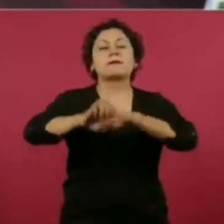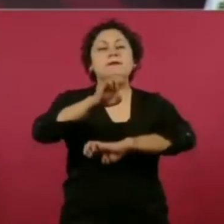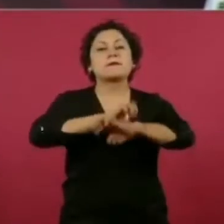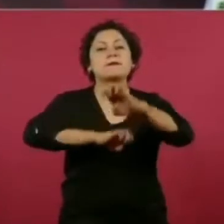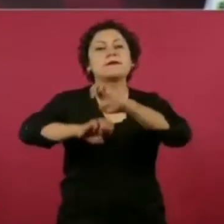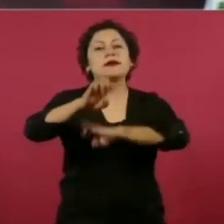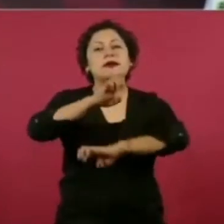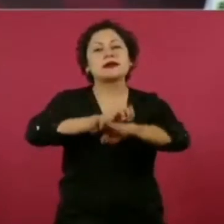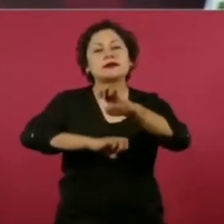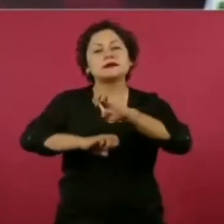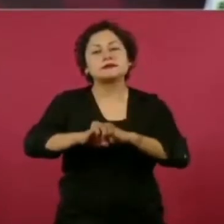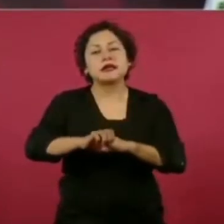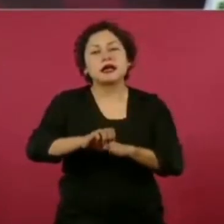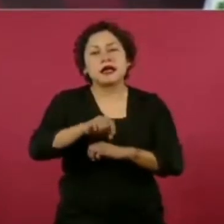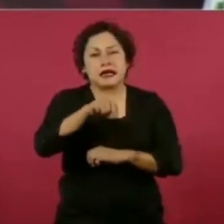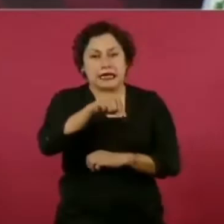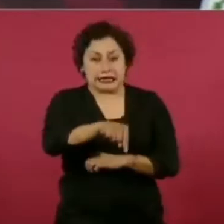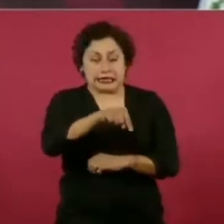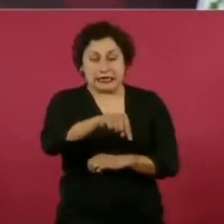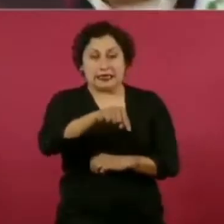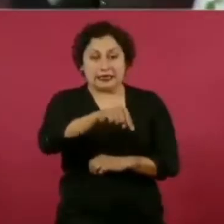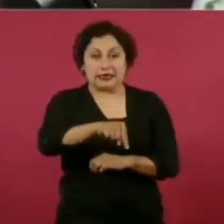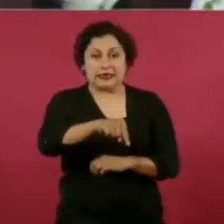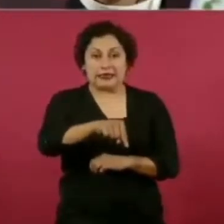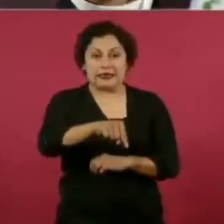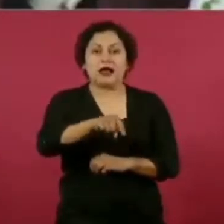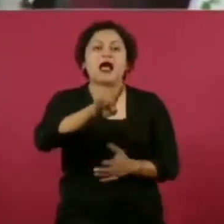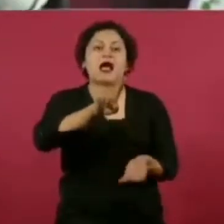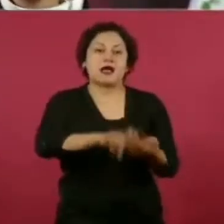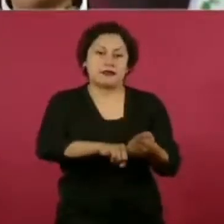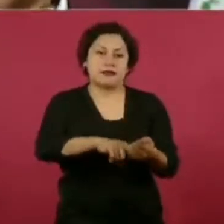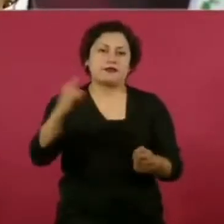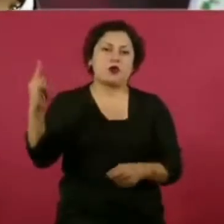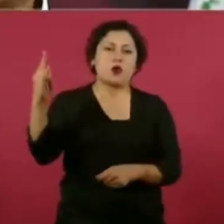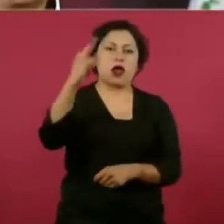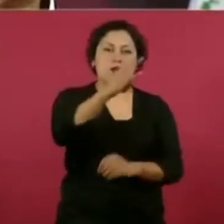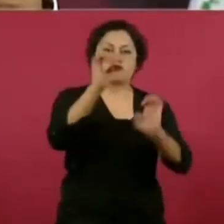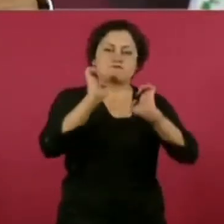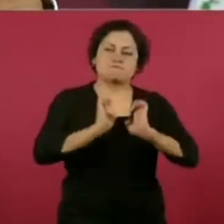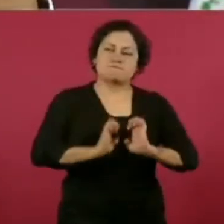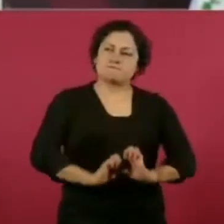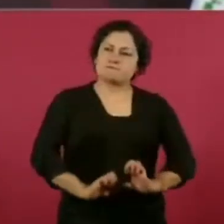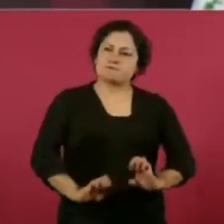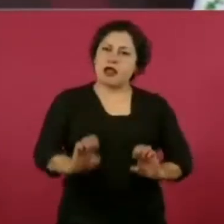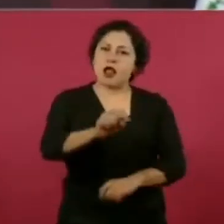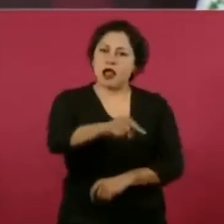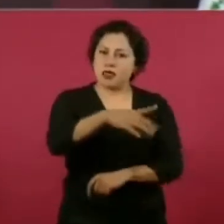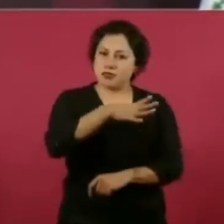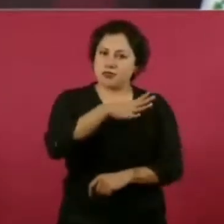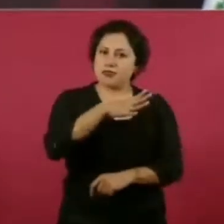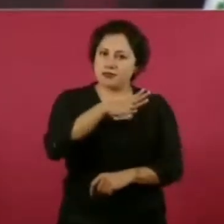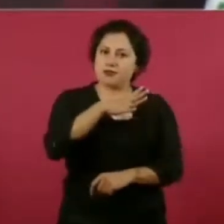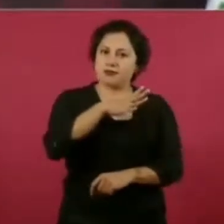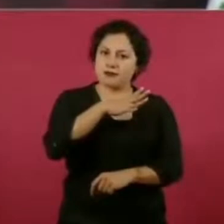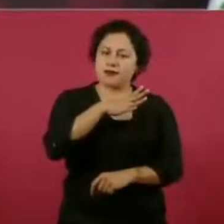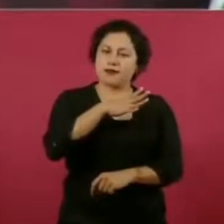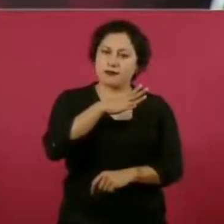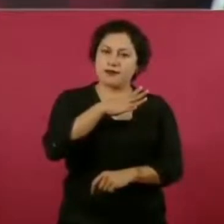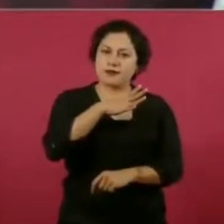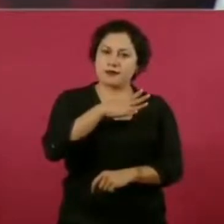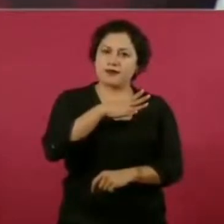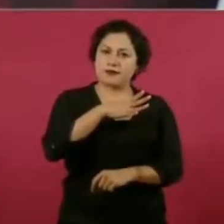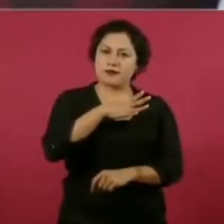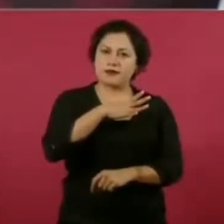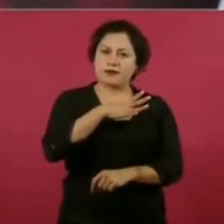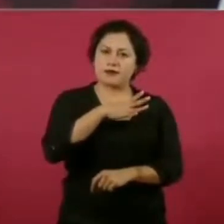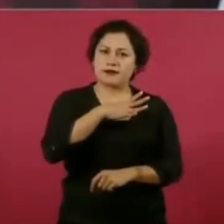incluso tenían un avión de lujo con